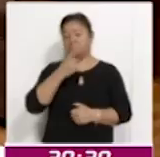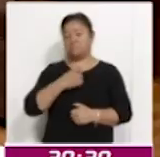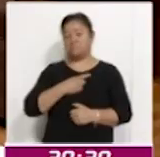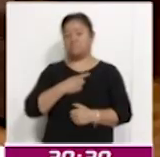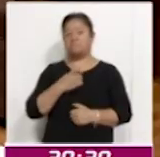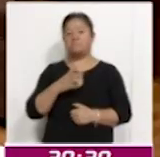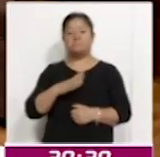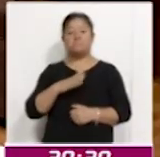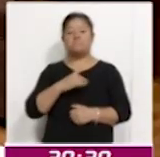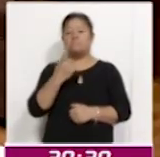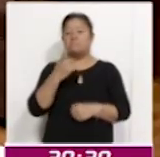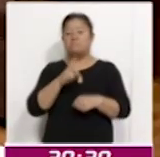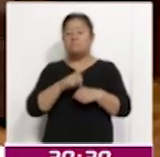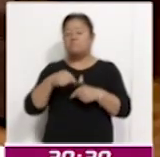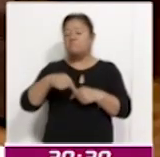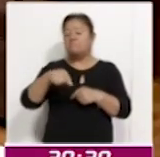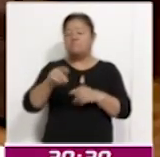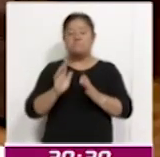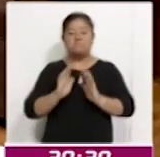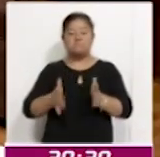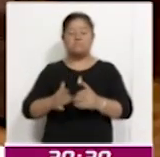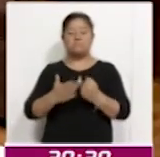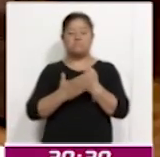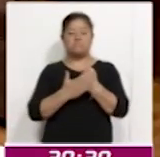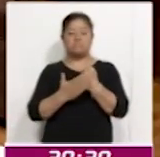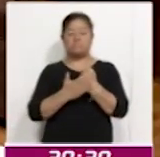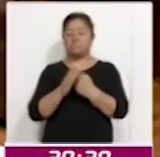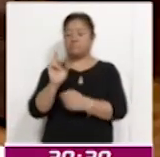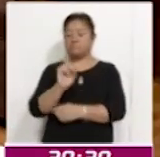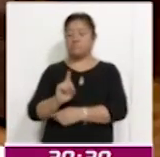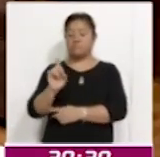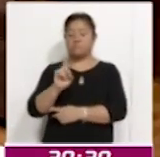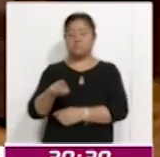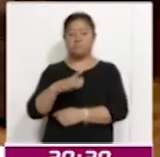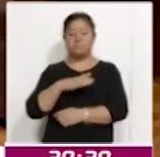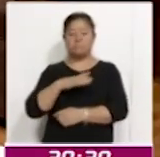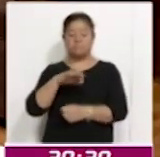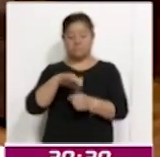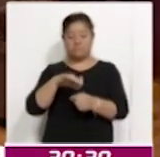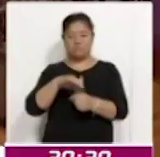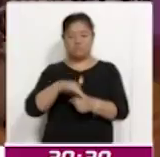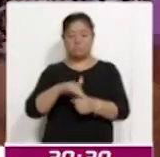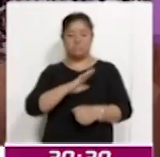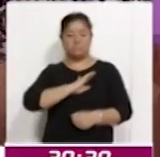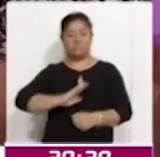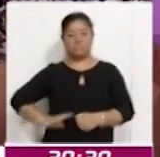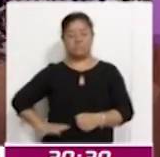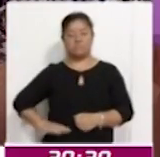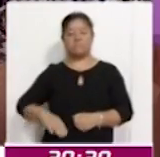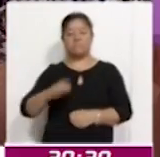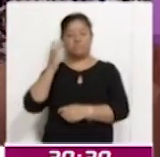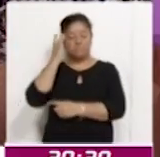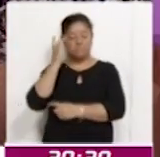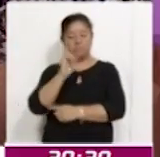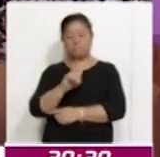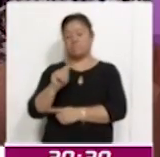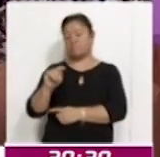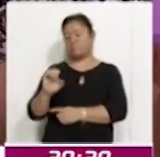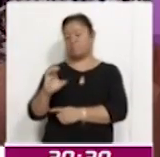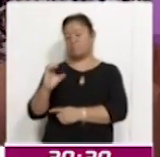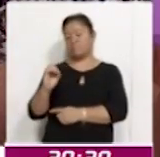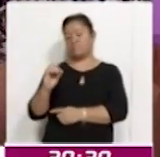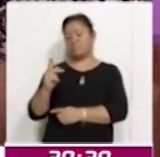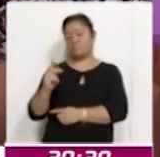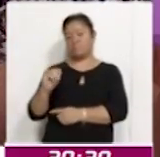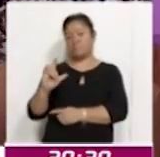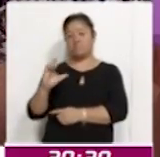jornada electoral. El próximo domingo tenemos elección extraordinaria en el municipio de San Lucas Tecopilco y en